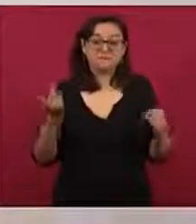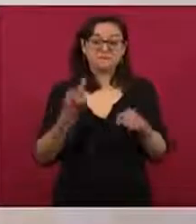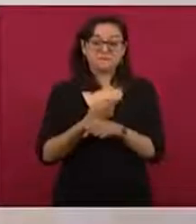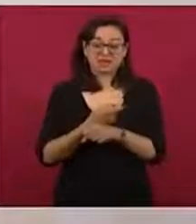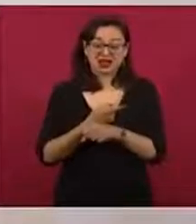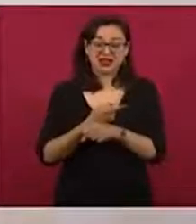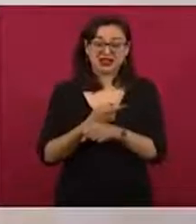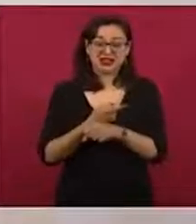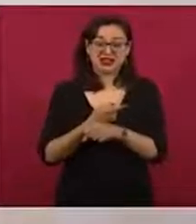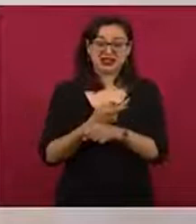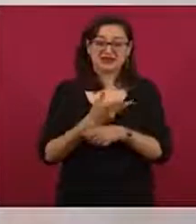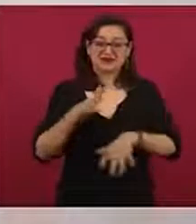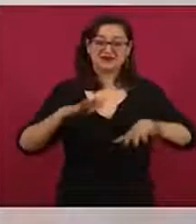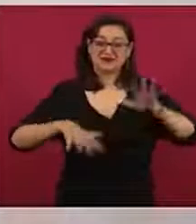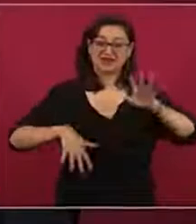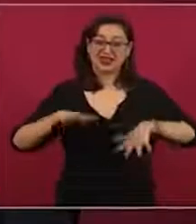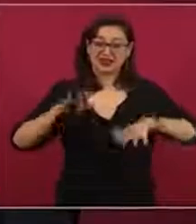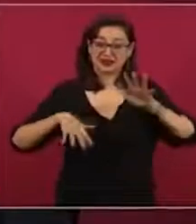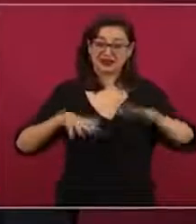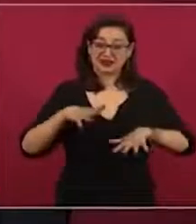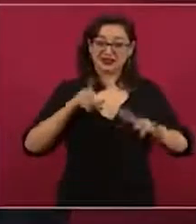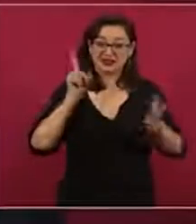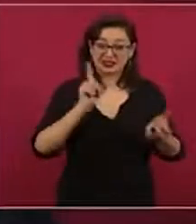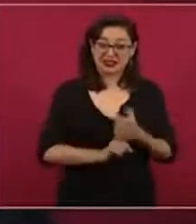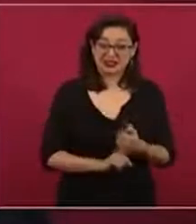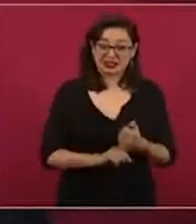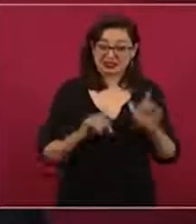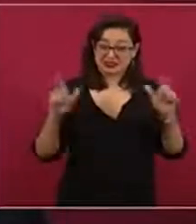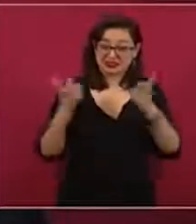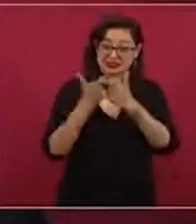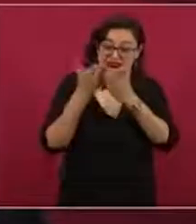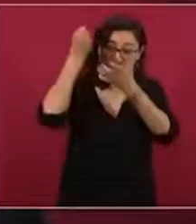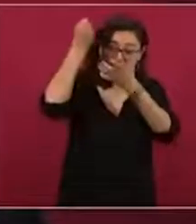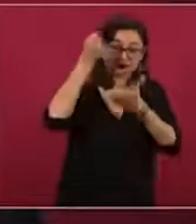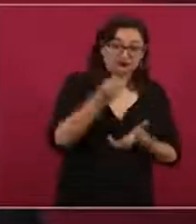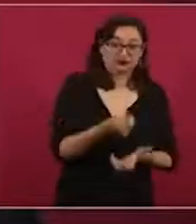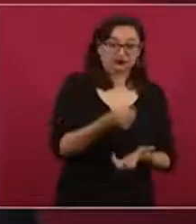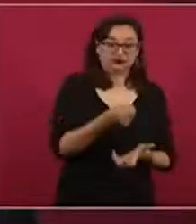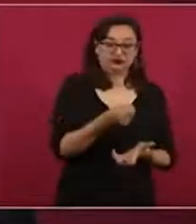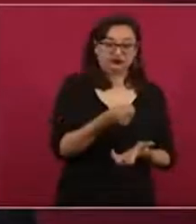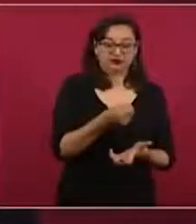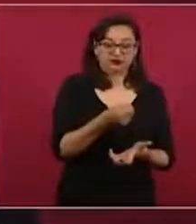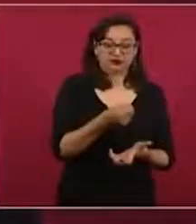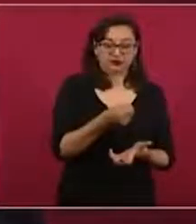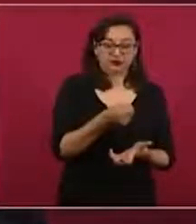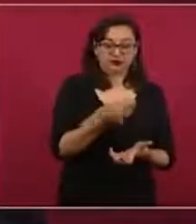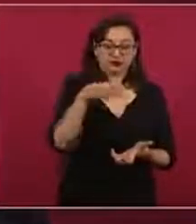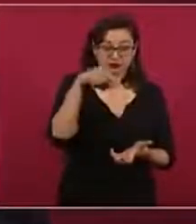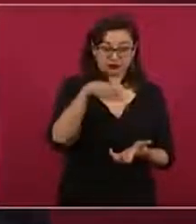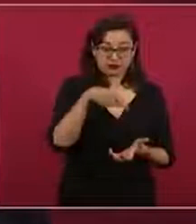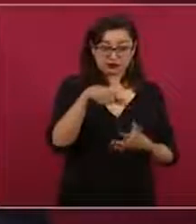económico, financiero, los fondos de inversión que las empresas.